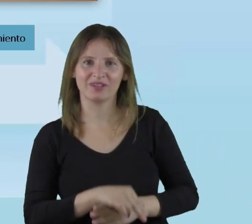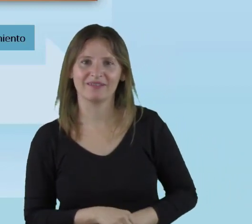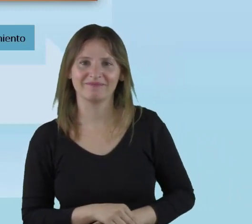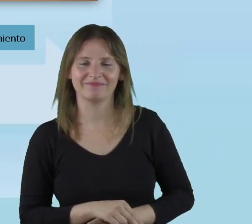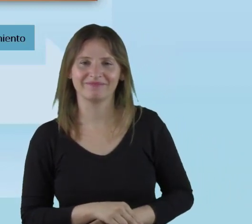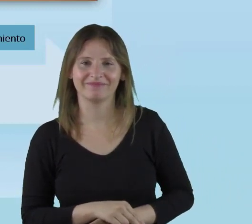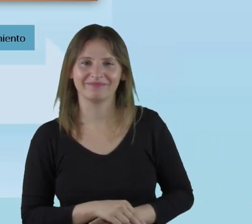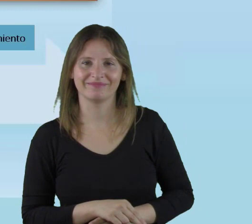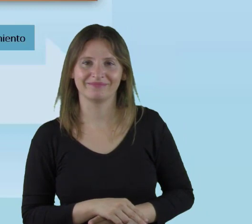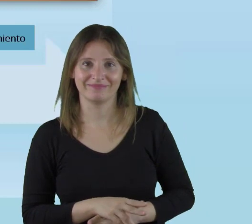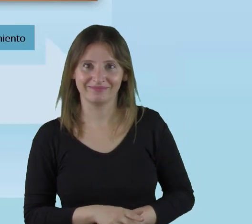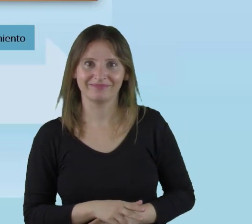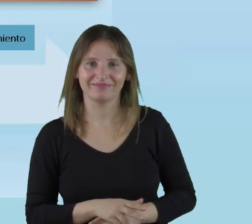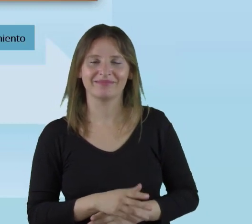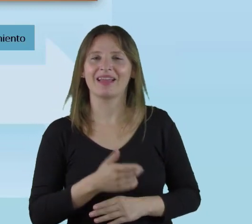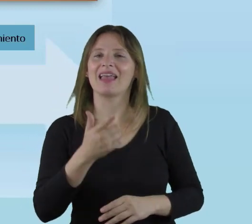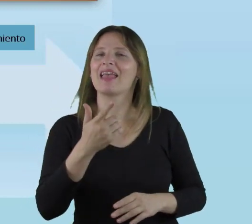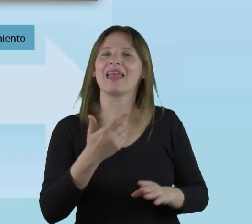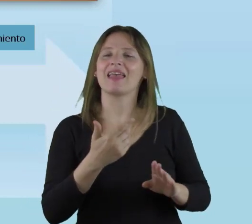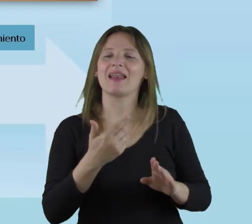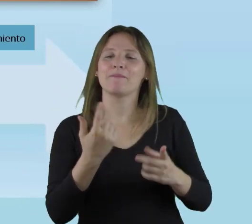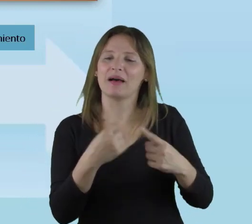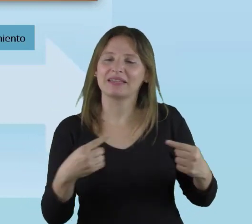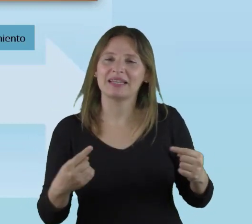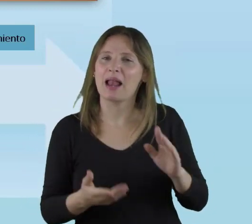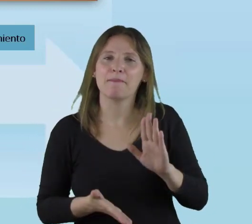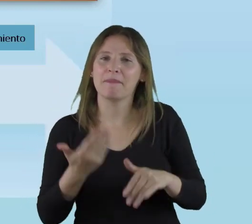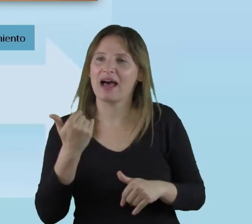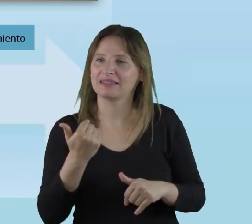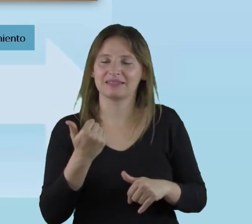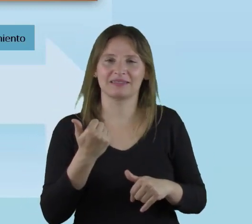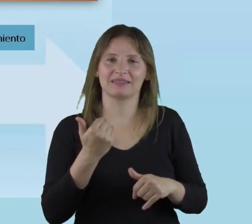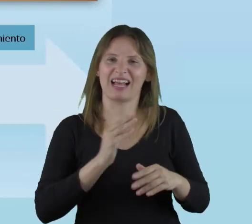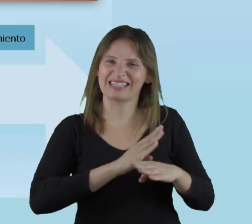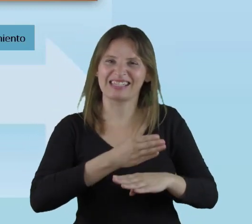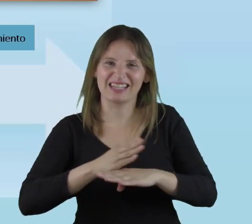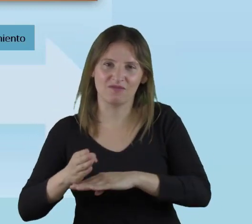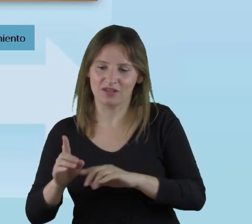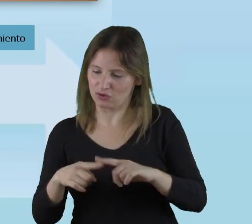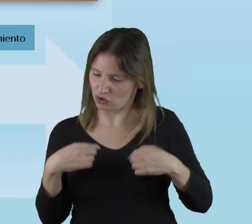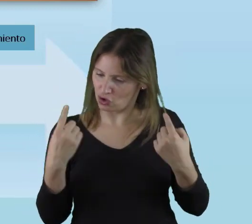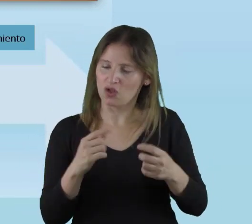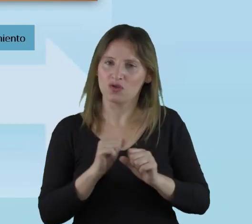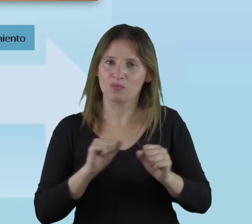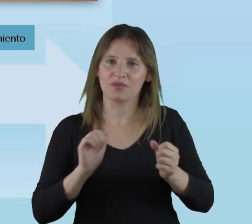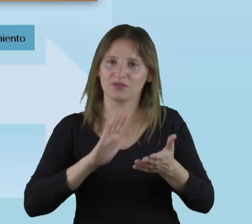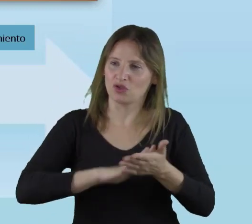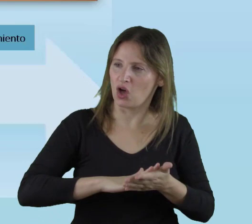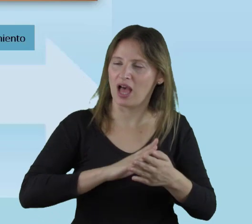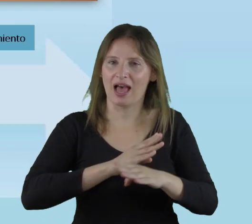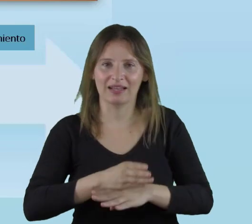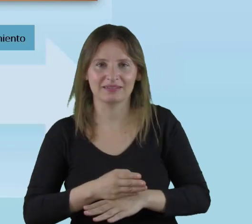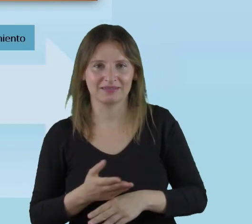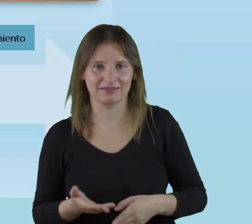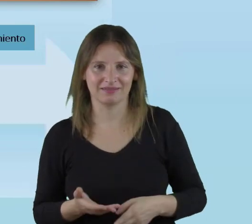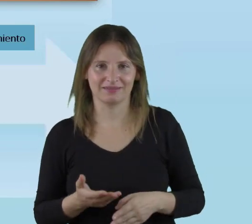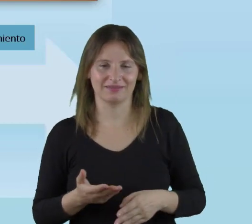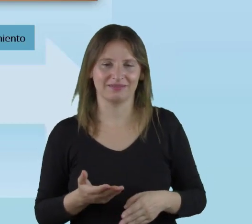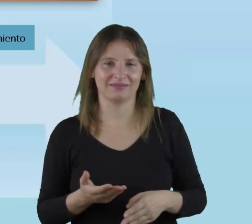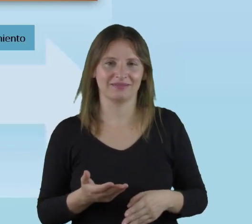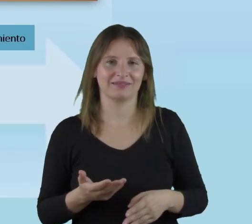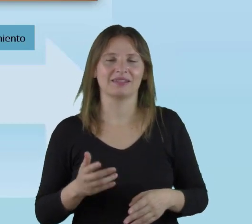todos podrían usar, el más asequible y el que todos pueden hacer uso.